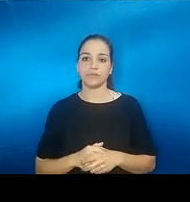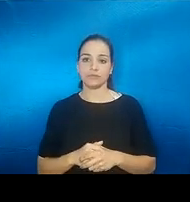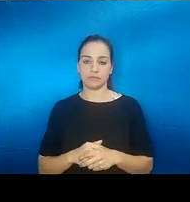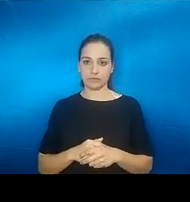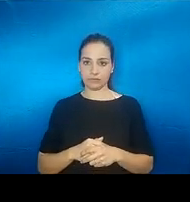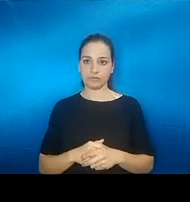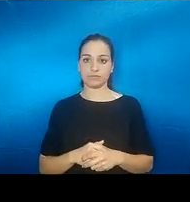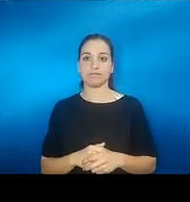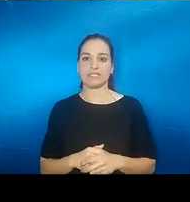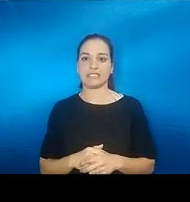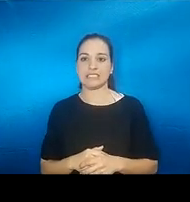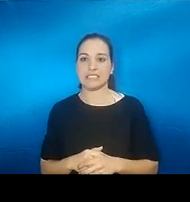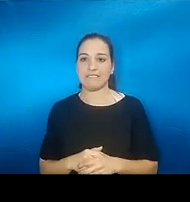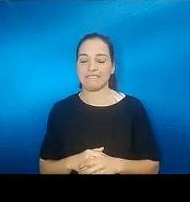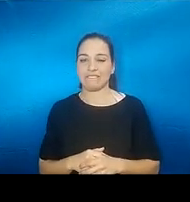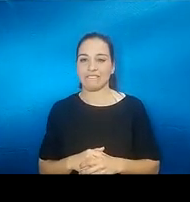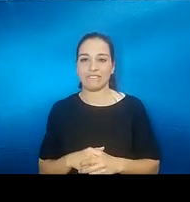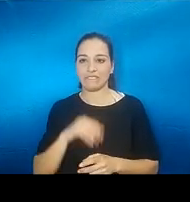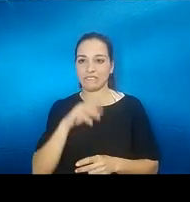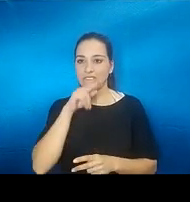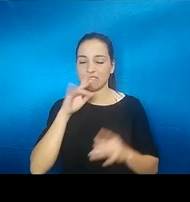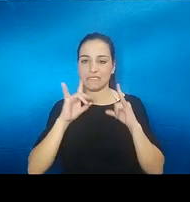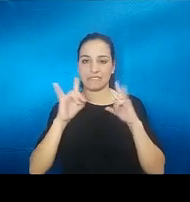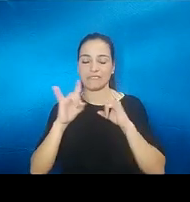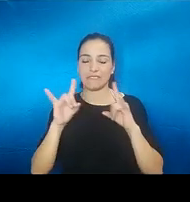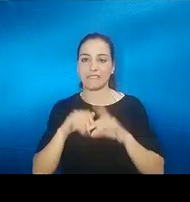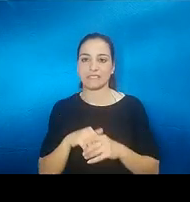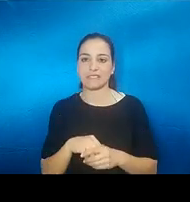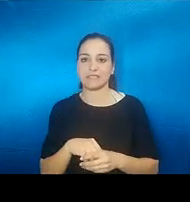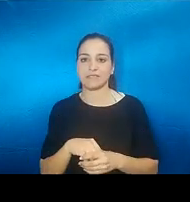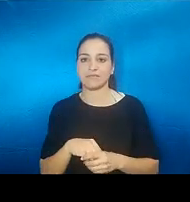es que no sé va a ser una cosa del mío